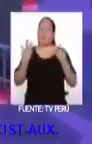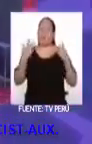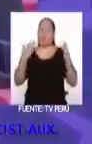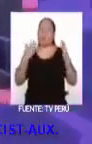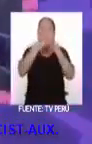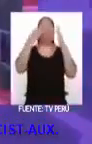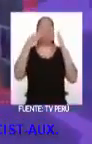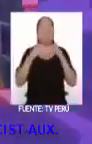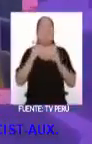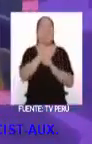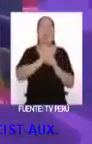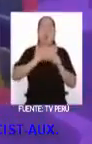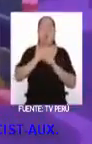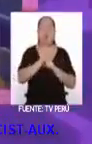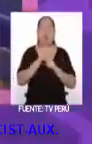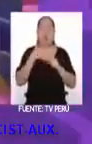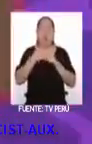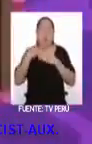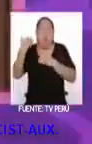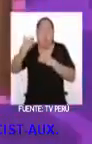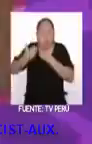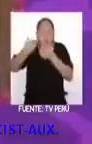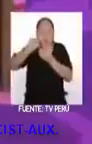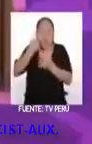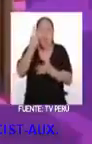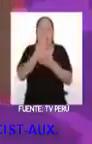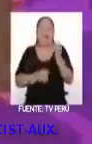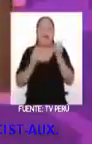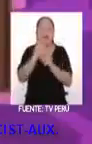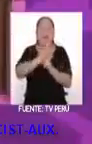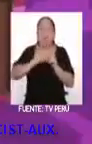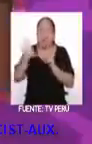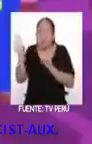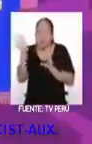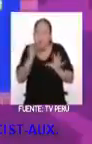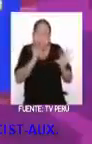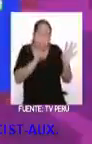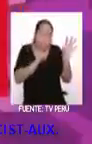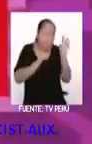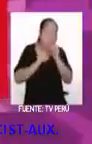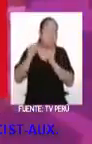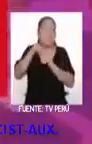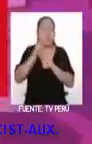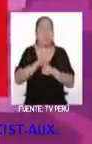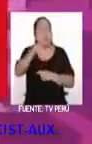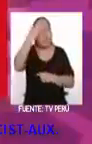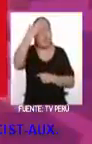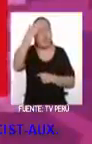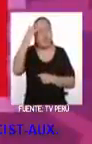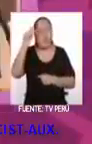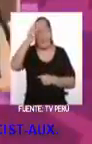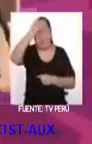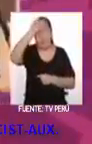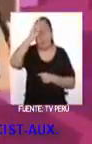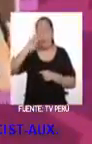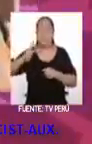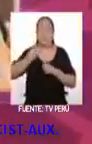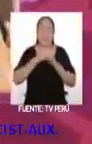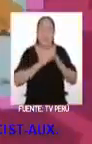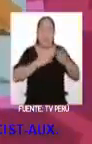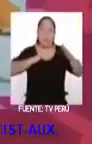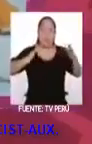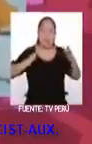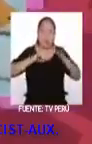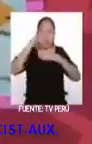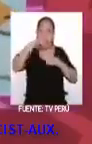pero el tiempo hizo que poco a poco ambas culturas saquen lo mejor de la otra. ¿Sabías que Perú tiene la segunda mayor población